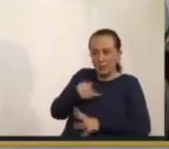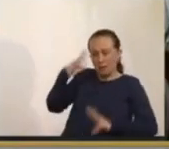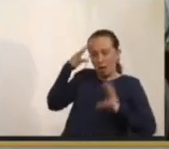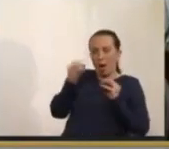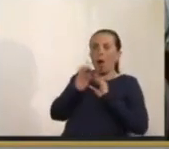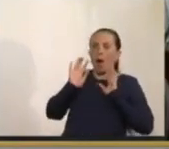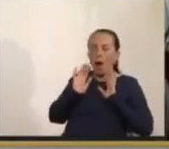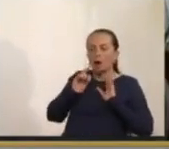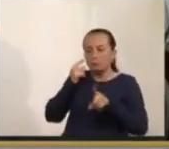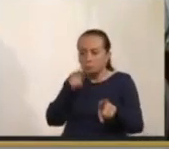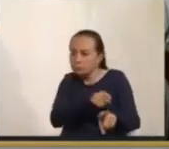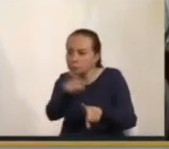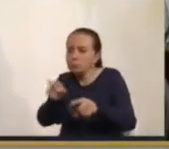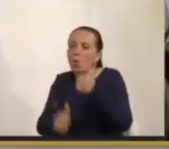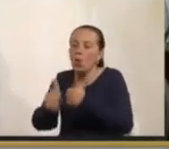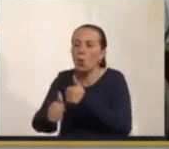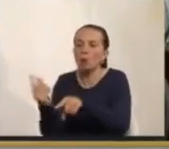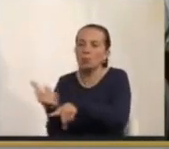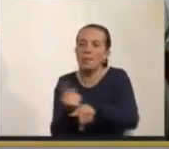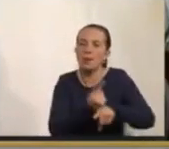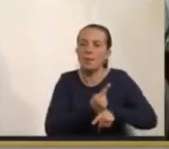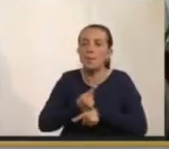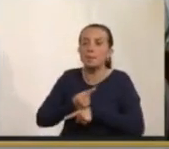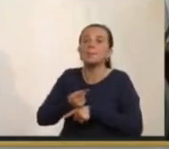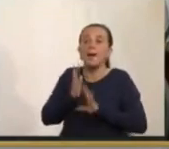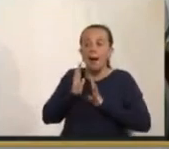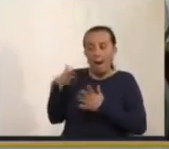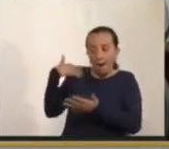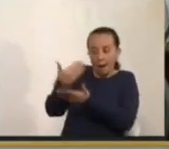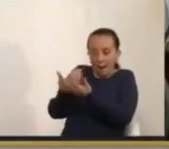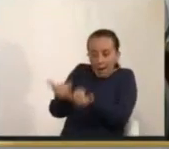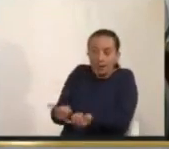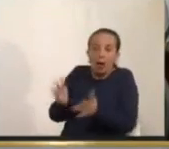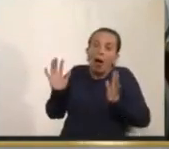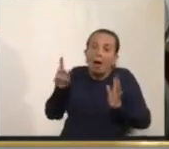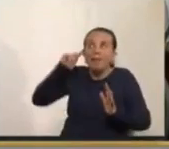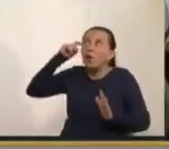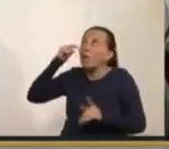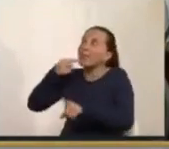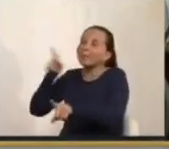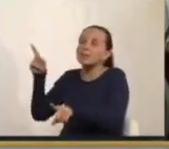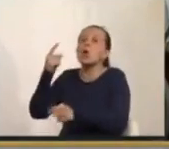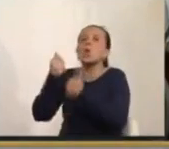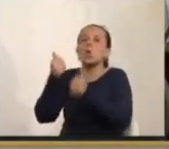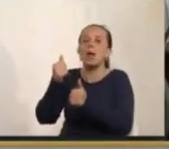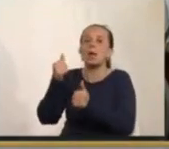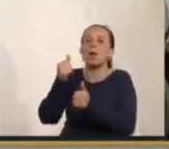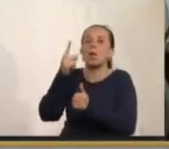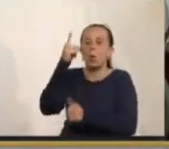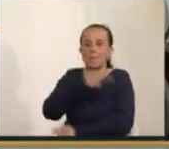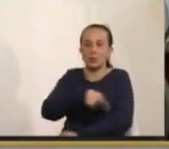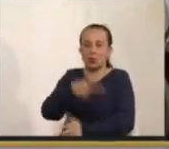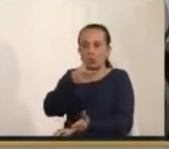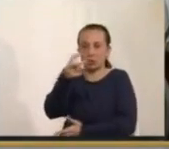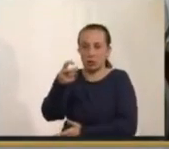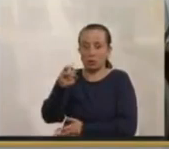realizado, al momento se debería, según el gobierno, billón doscientos. Según